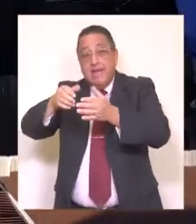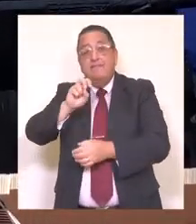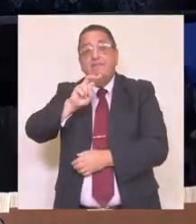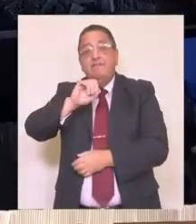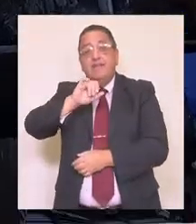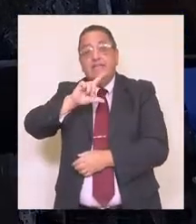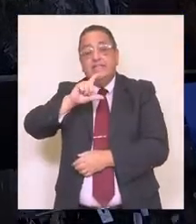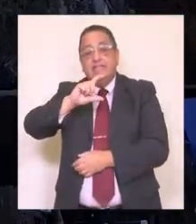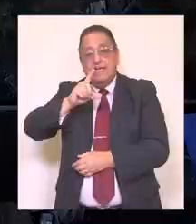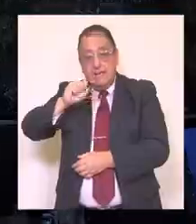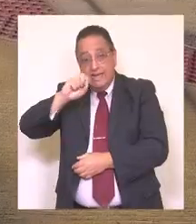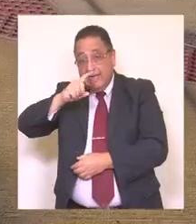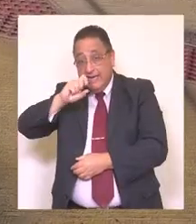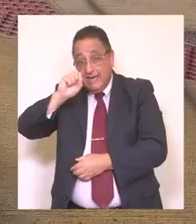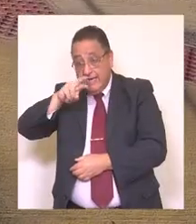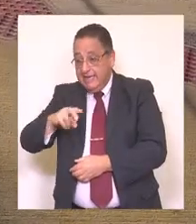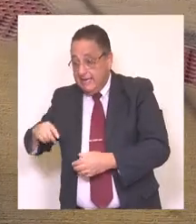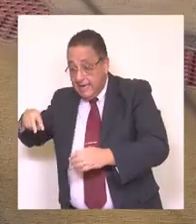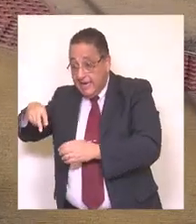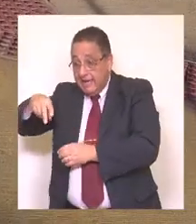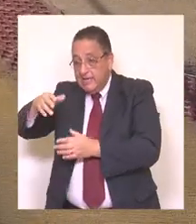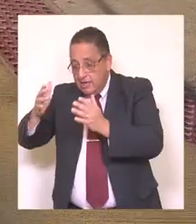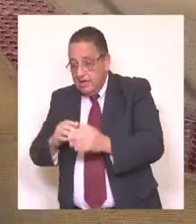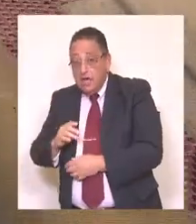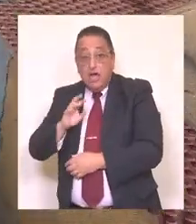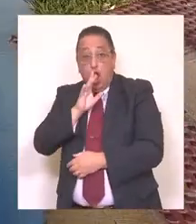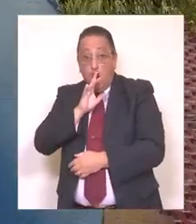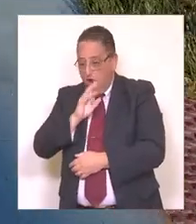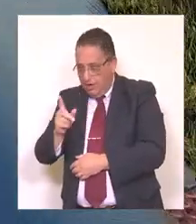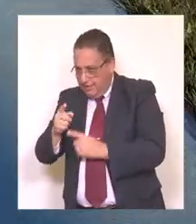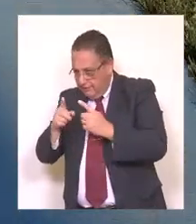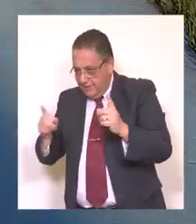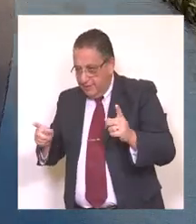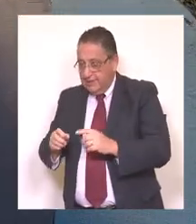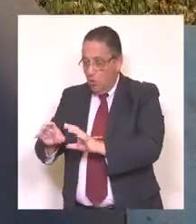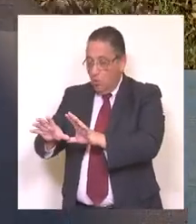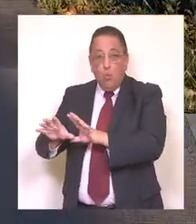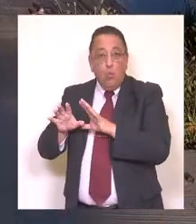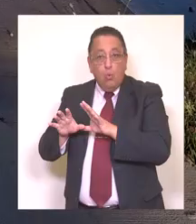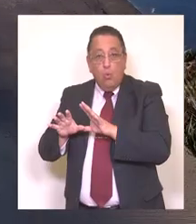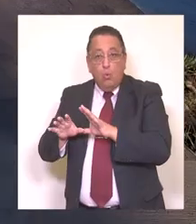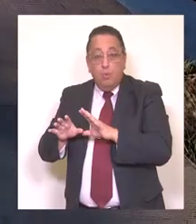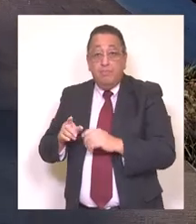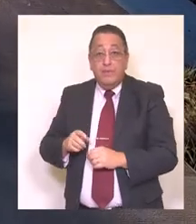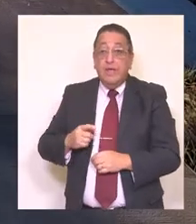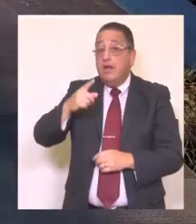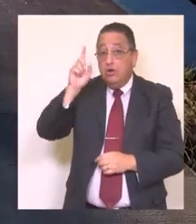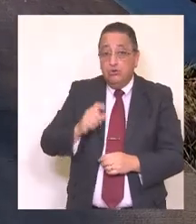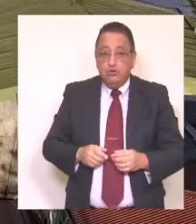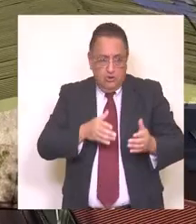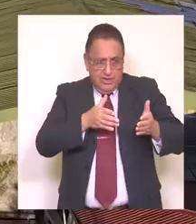y reposición de veredas en Calle Villagrán, las cuales llaman la atención por su diseño de distintos colores. Asimismo,